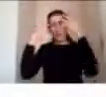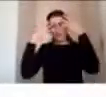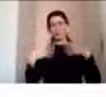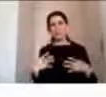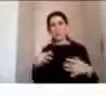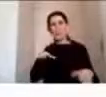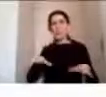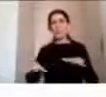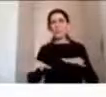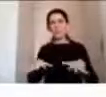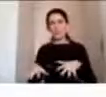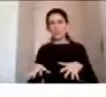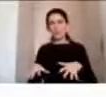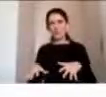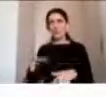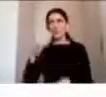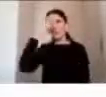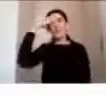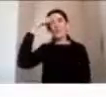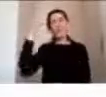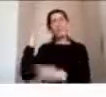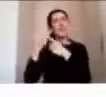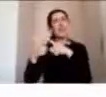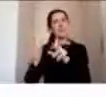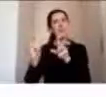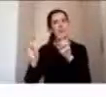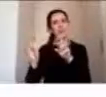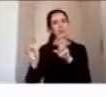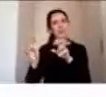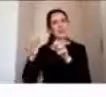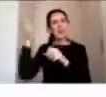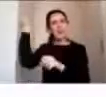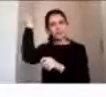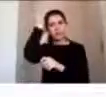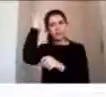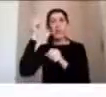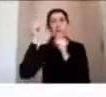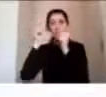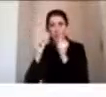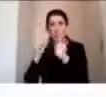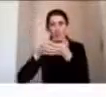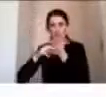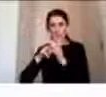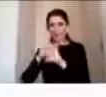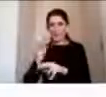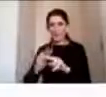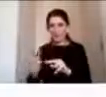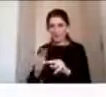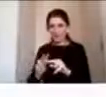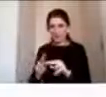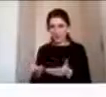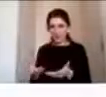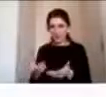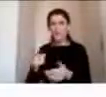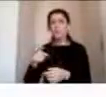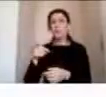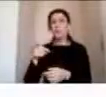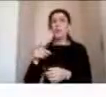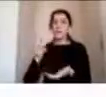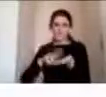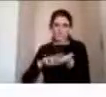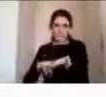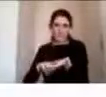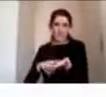áreas en las que puede impactar una lesión cerebral y a ver si bien entendemos esa preocupación la cual es una preocupación que es totalmente